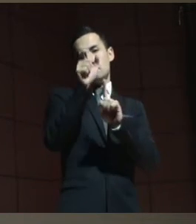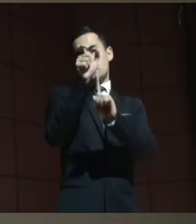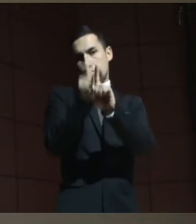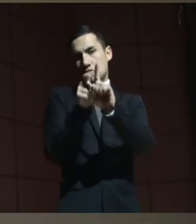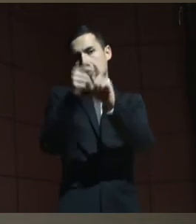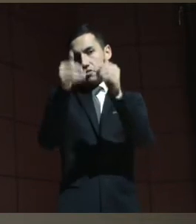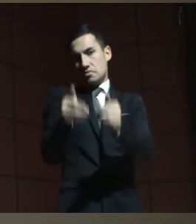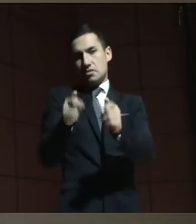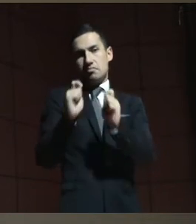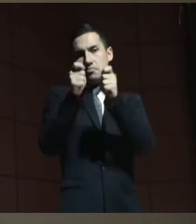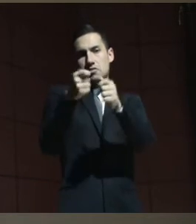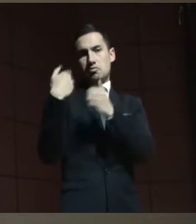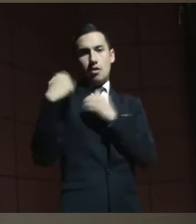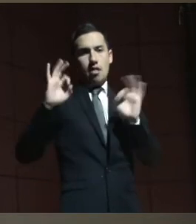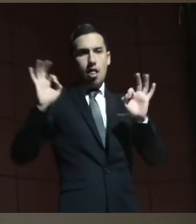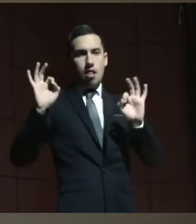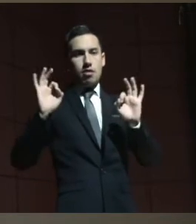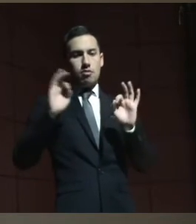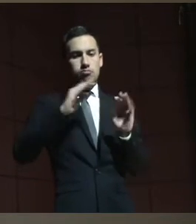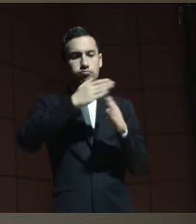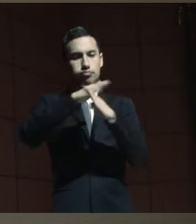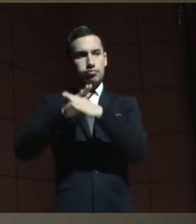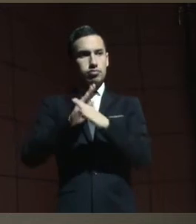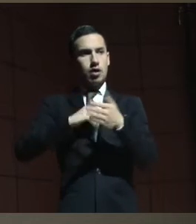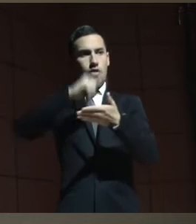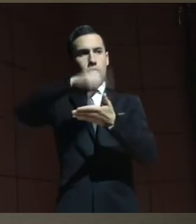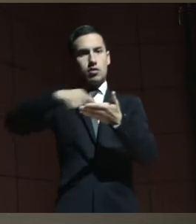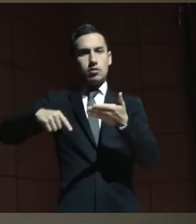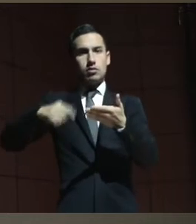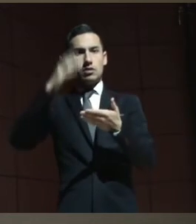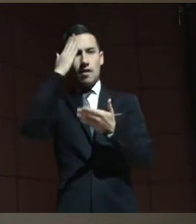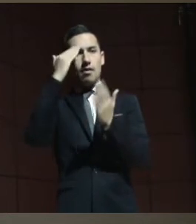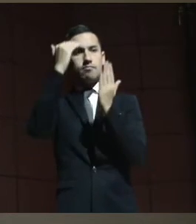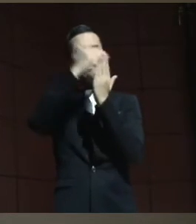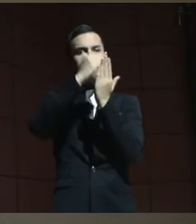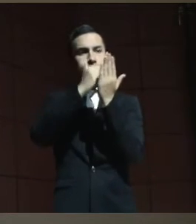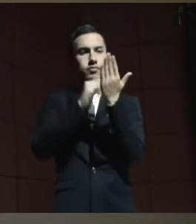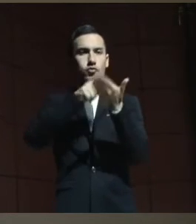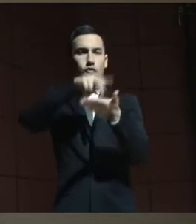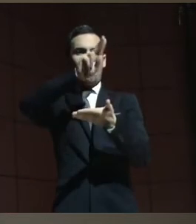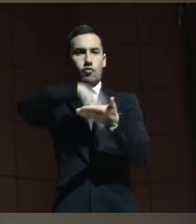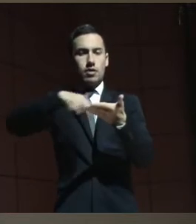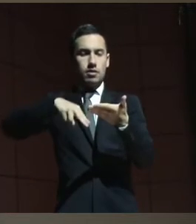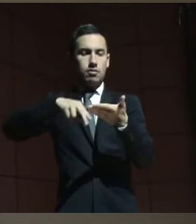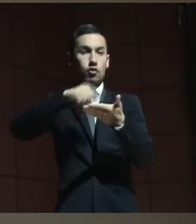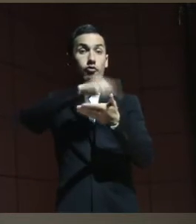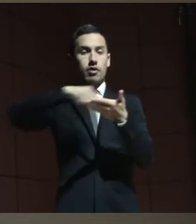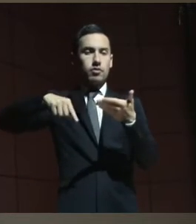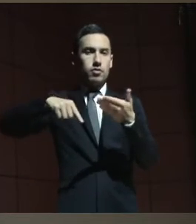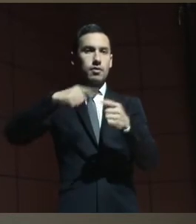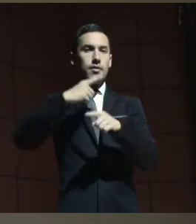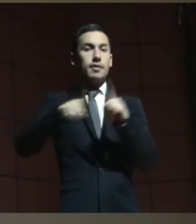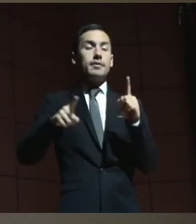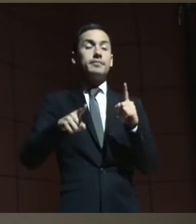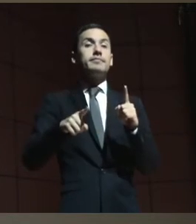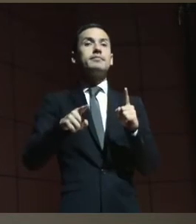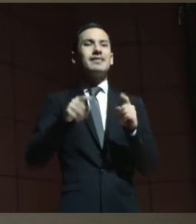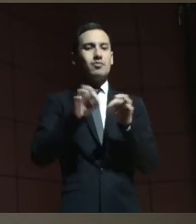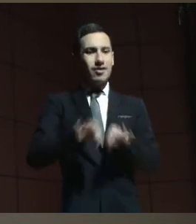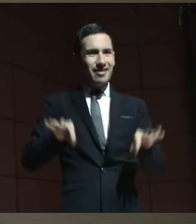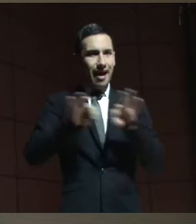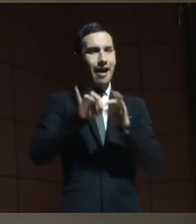propia persona con discapacidad, salvo lo lógico de los términos del contrato. Pero para eso hay que asomarse.